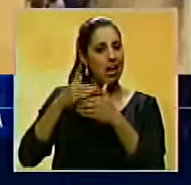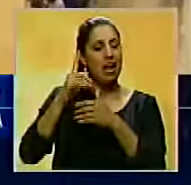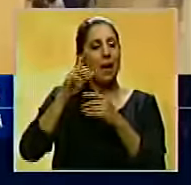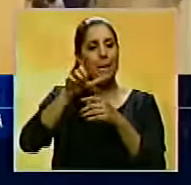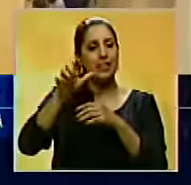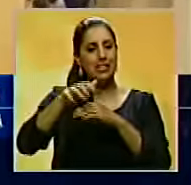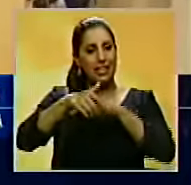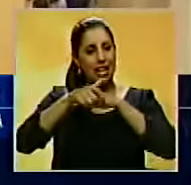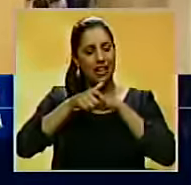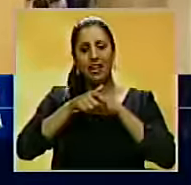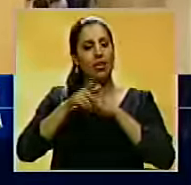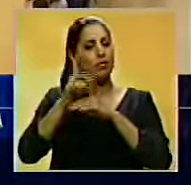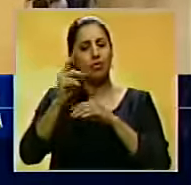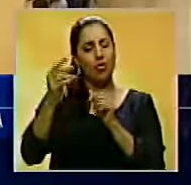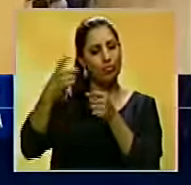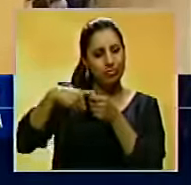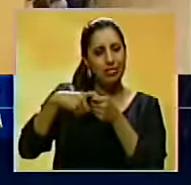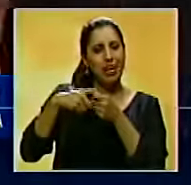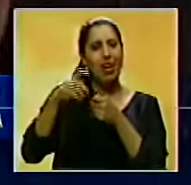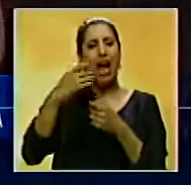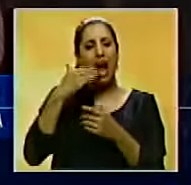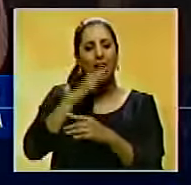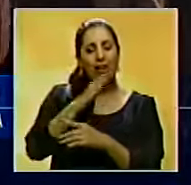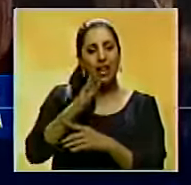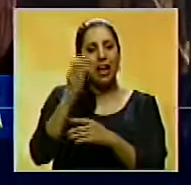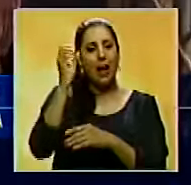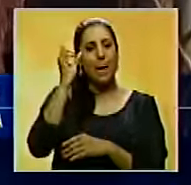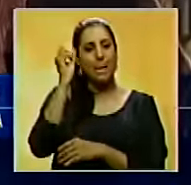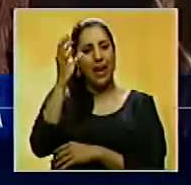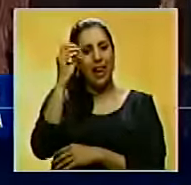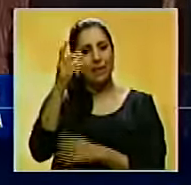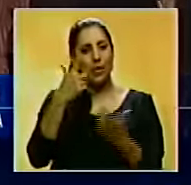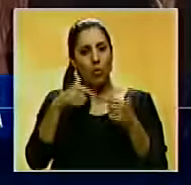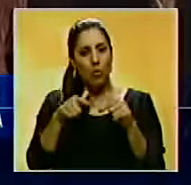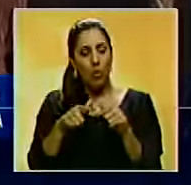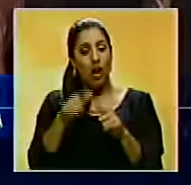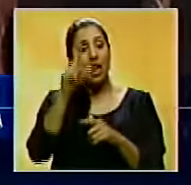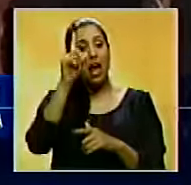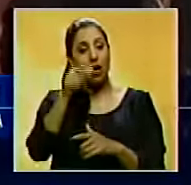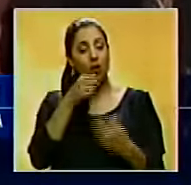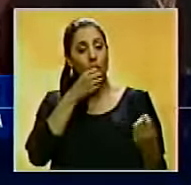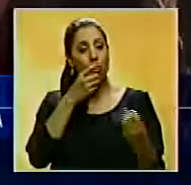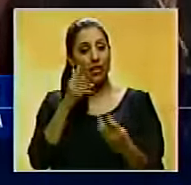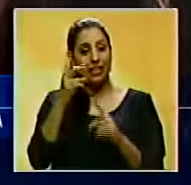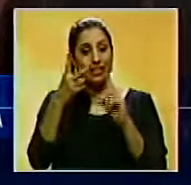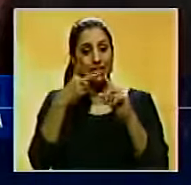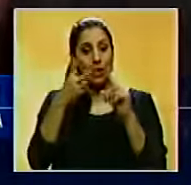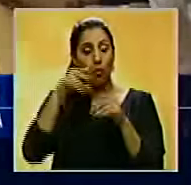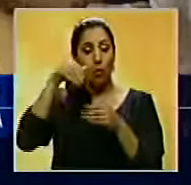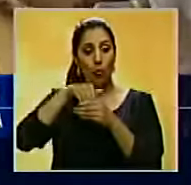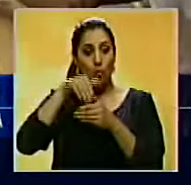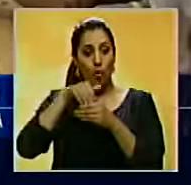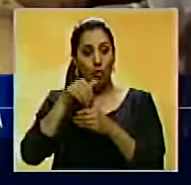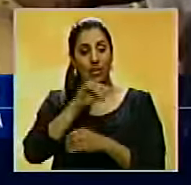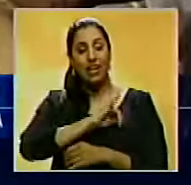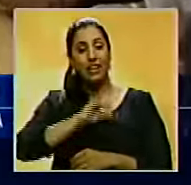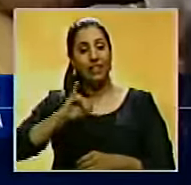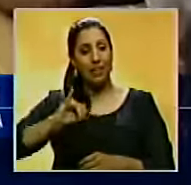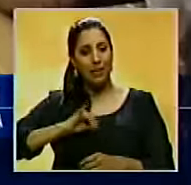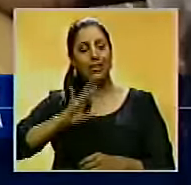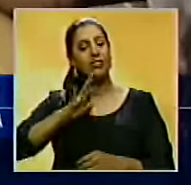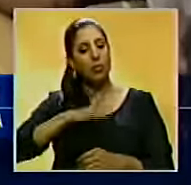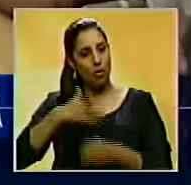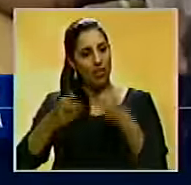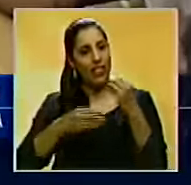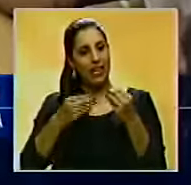Reino Unido de la Unión Europea con una moción en el Parlamento de Edimburgo. Indicó que en un segundo referéndum de independencia es muy